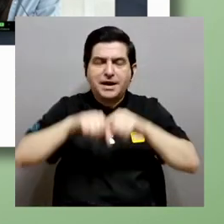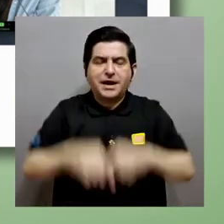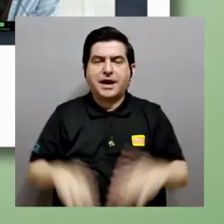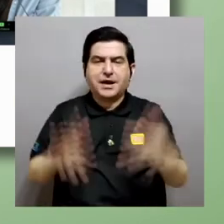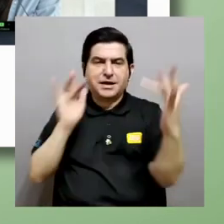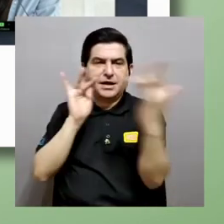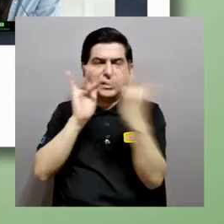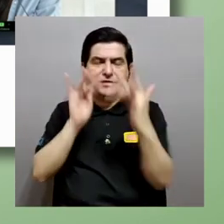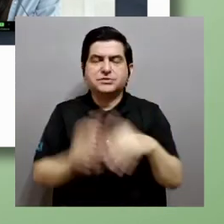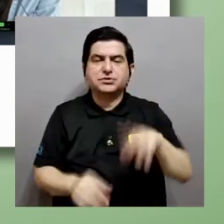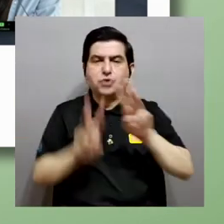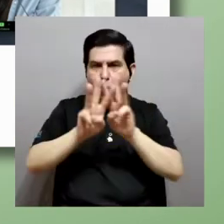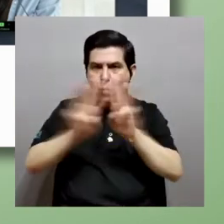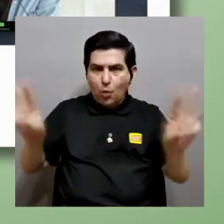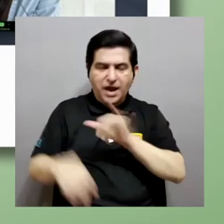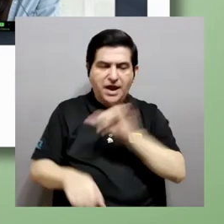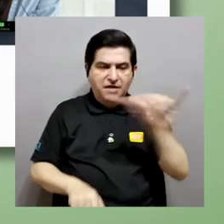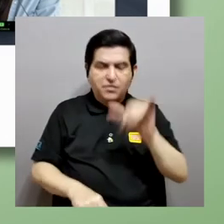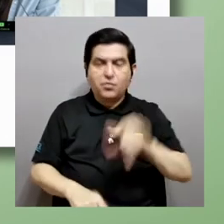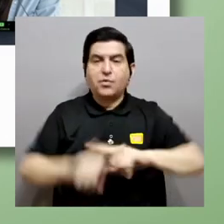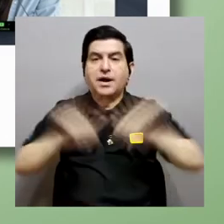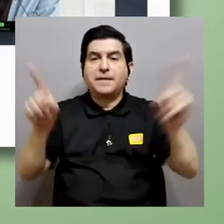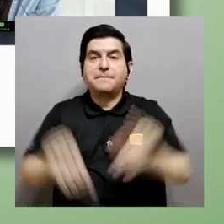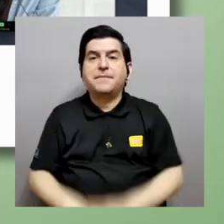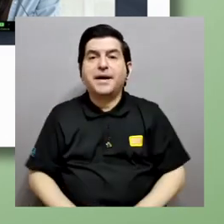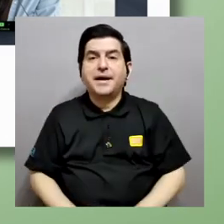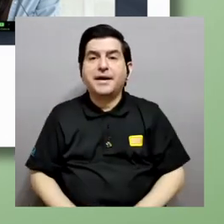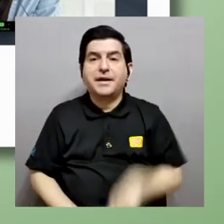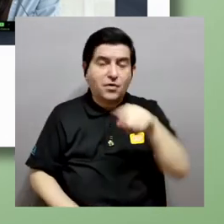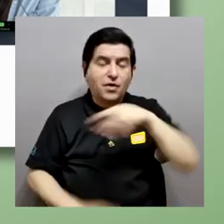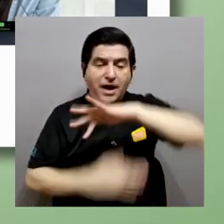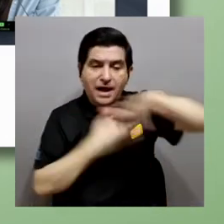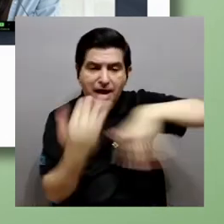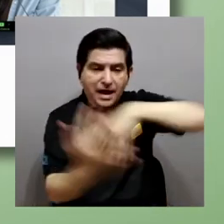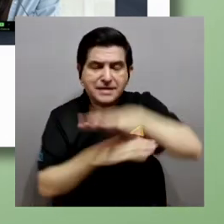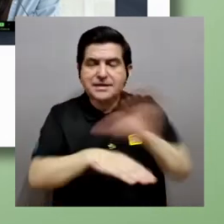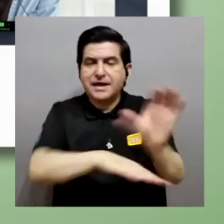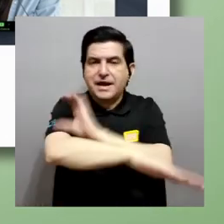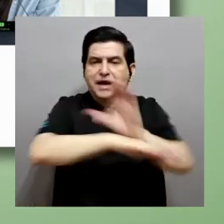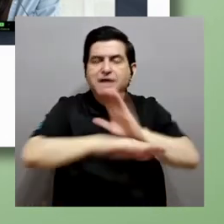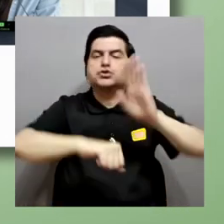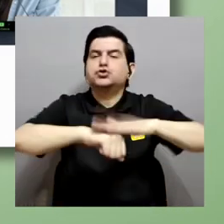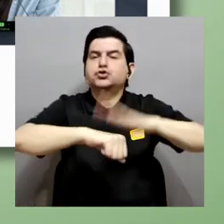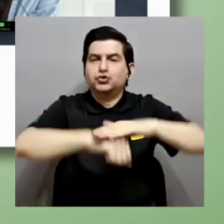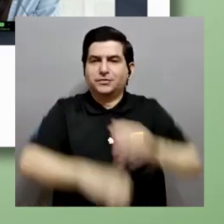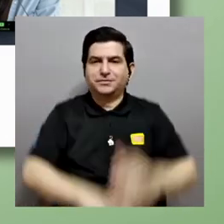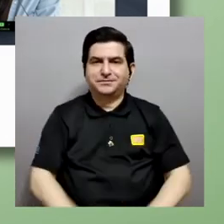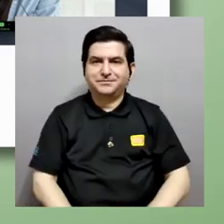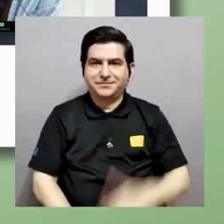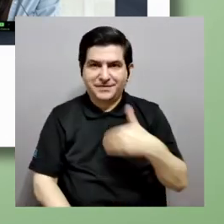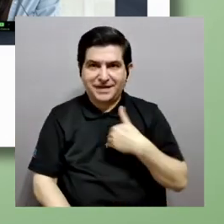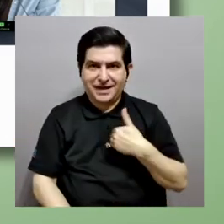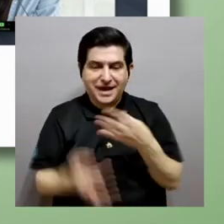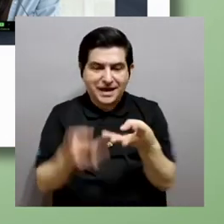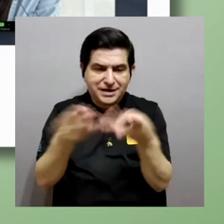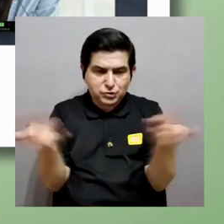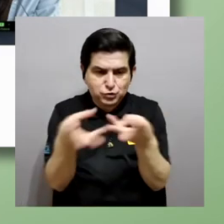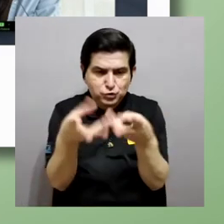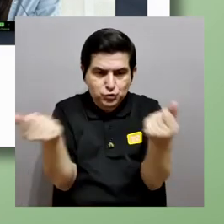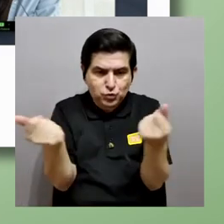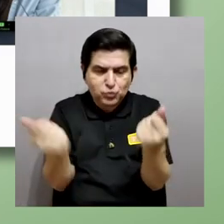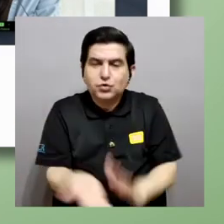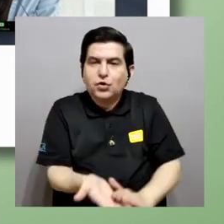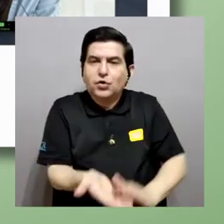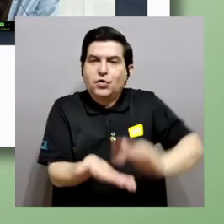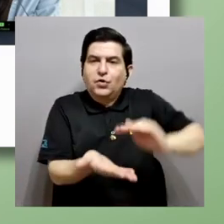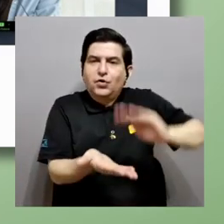básicamente desarrolla la misma intervención pero a través de interacciones que pueden suceder en una computadora así que tenemos soluciones